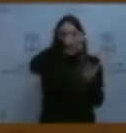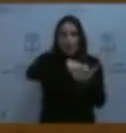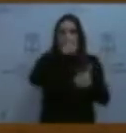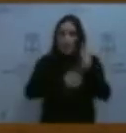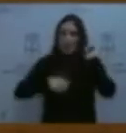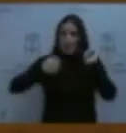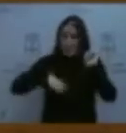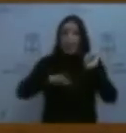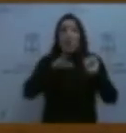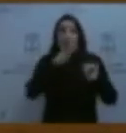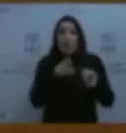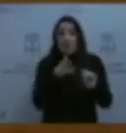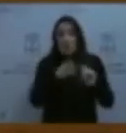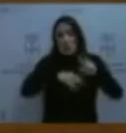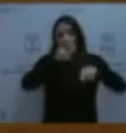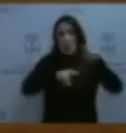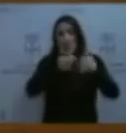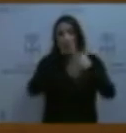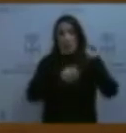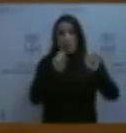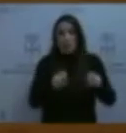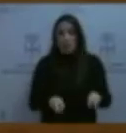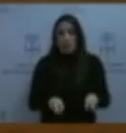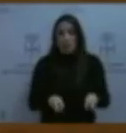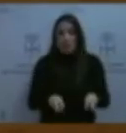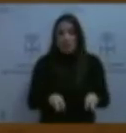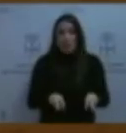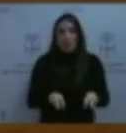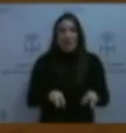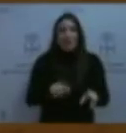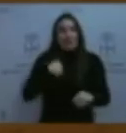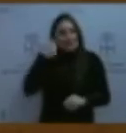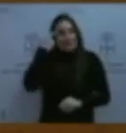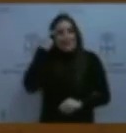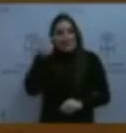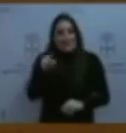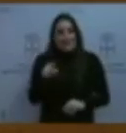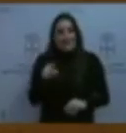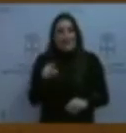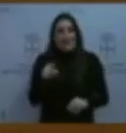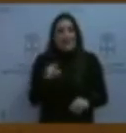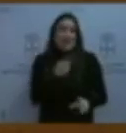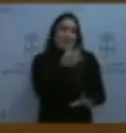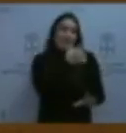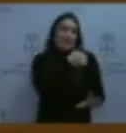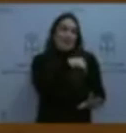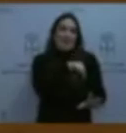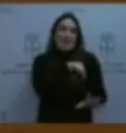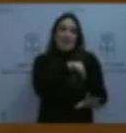acometido obras ilegales. Me consta que, aunque no han procedido a